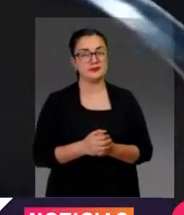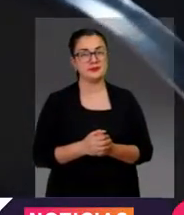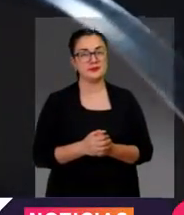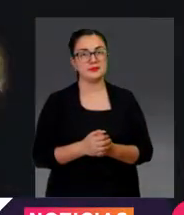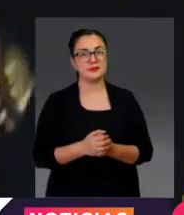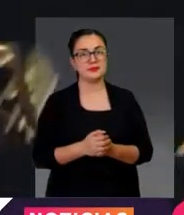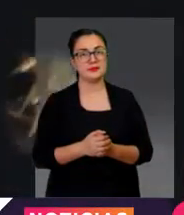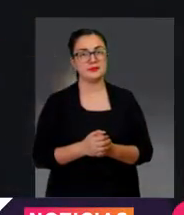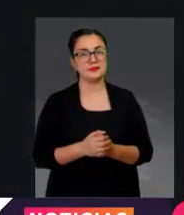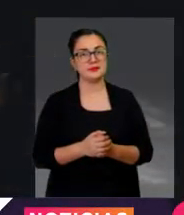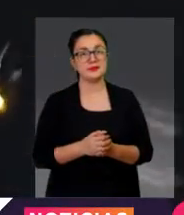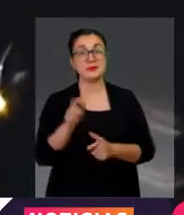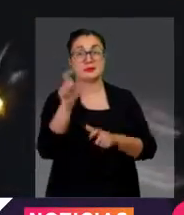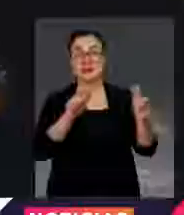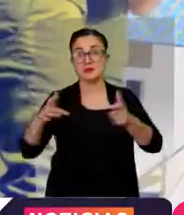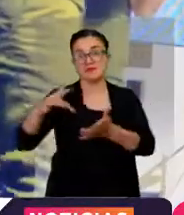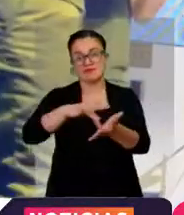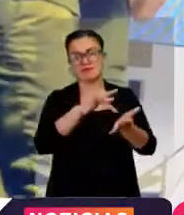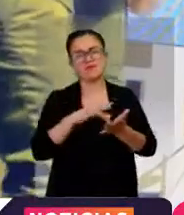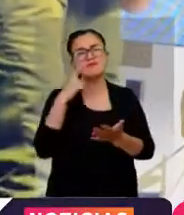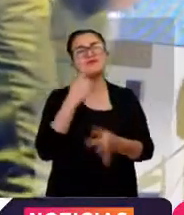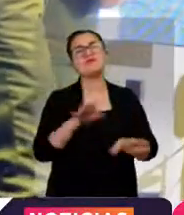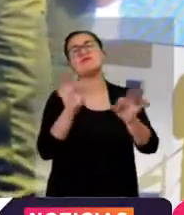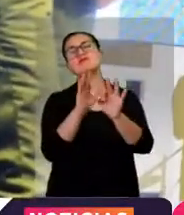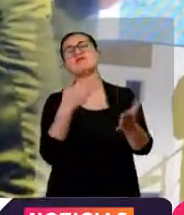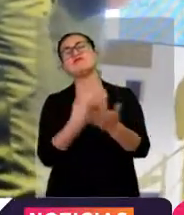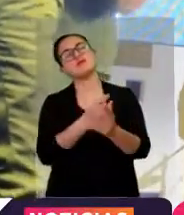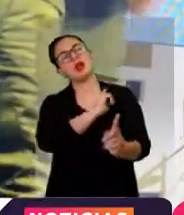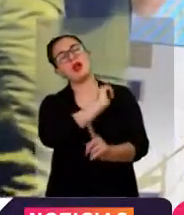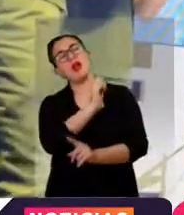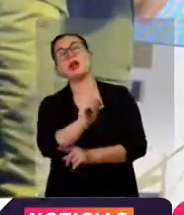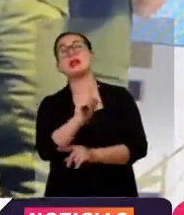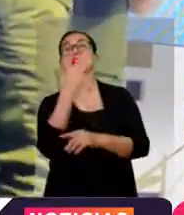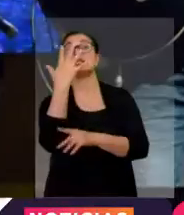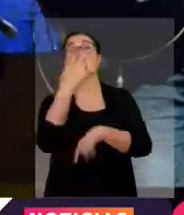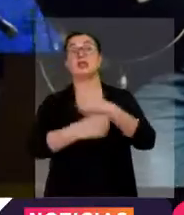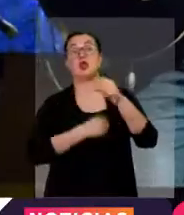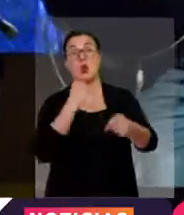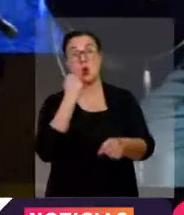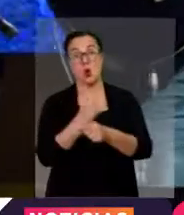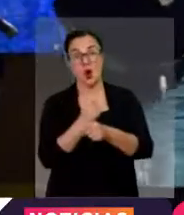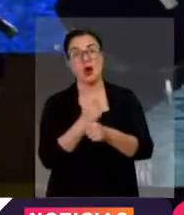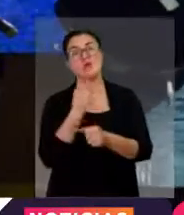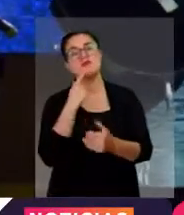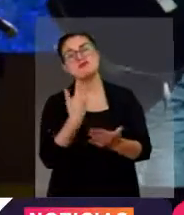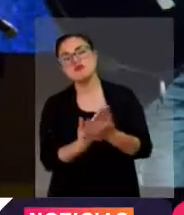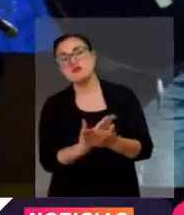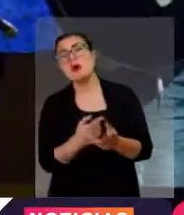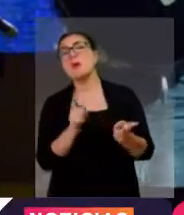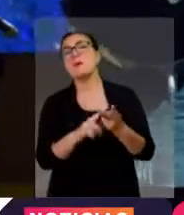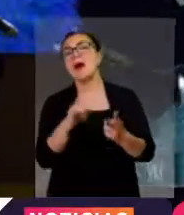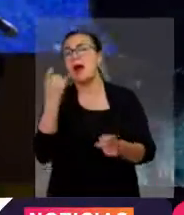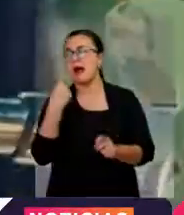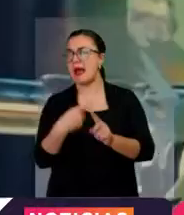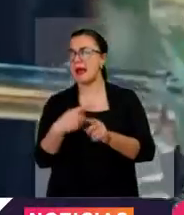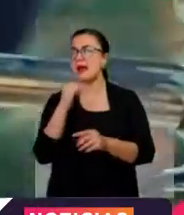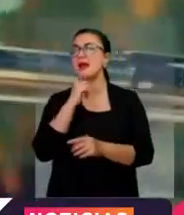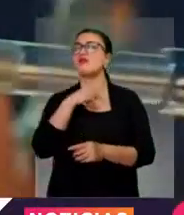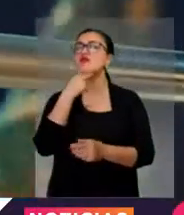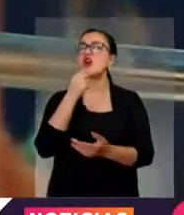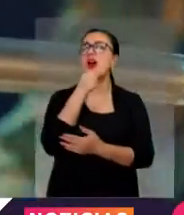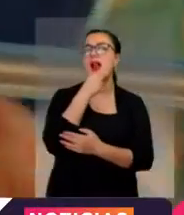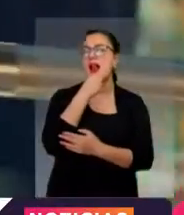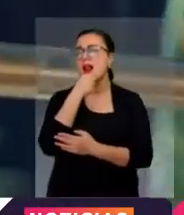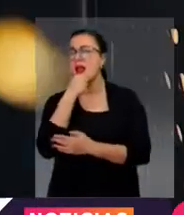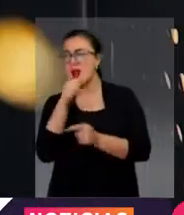Los participantes deben demostrar una trayectoria de mínimo 5 años y contar con al menos una producción discográfica de larga duración.